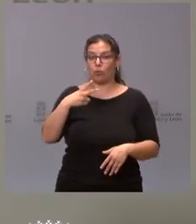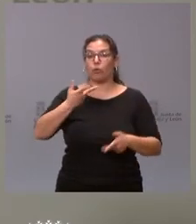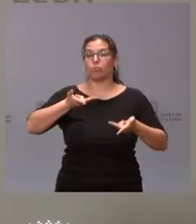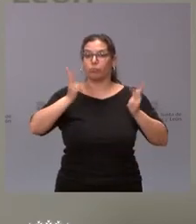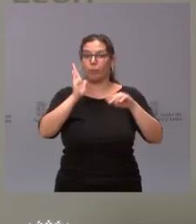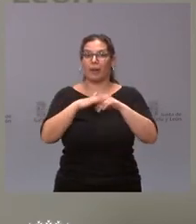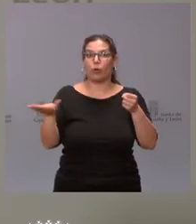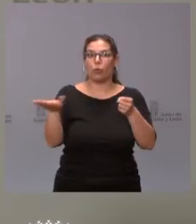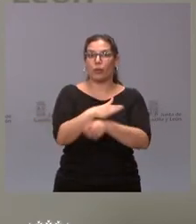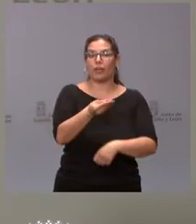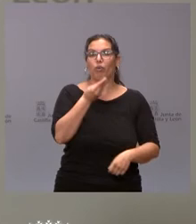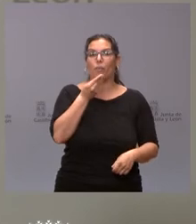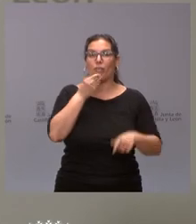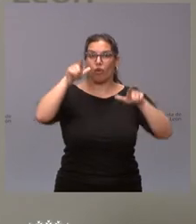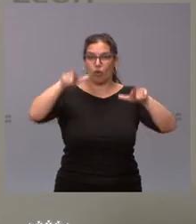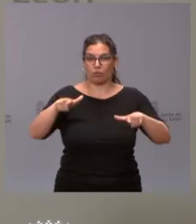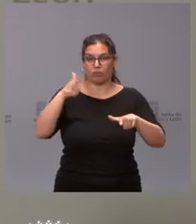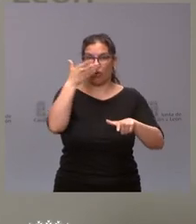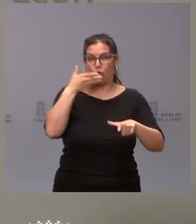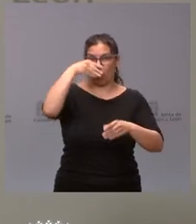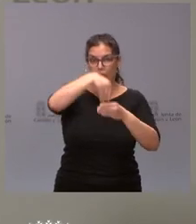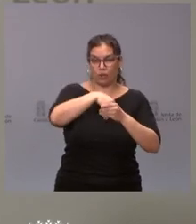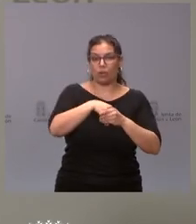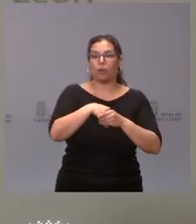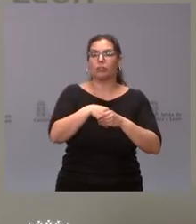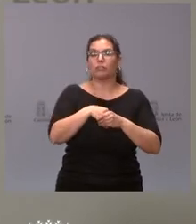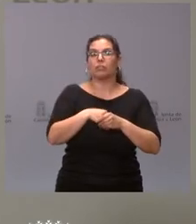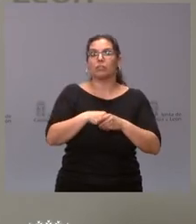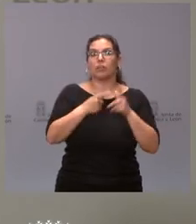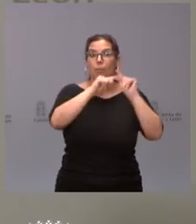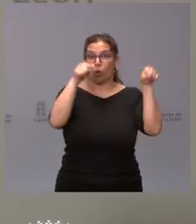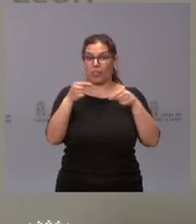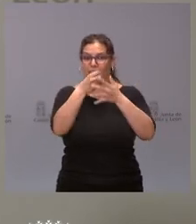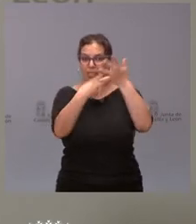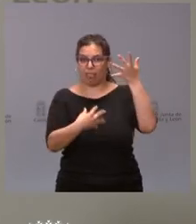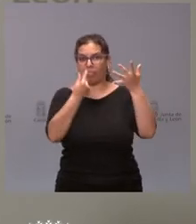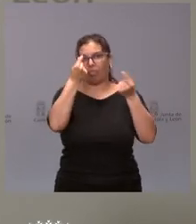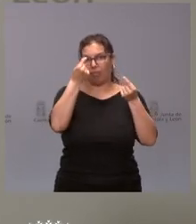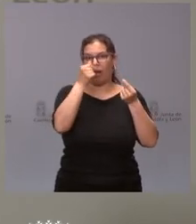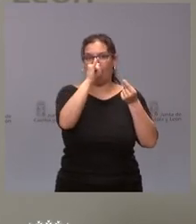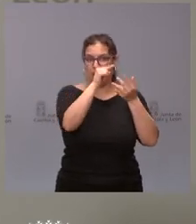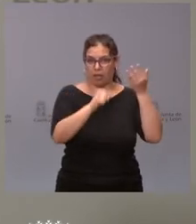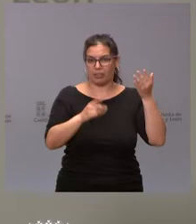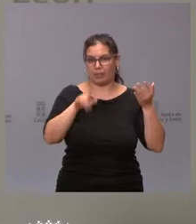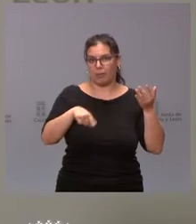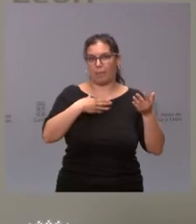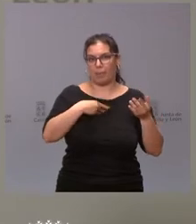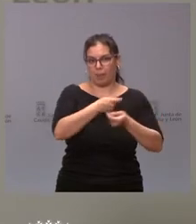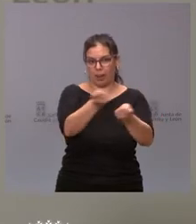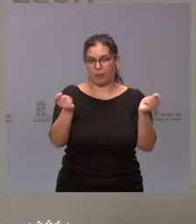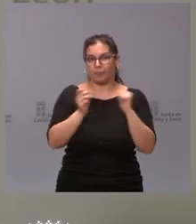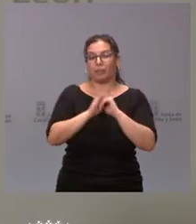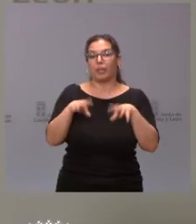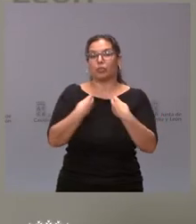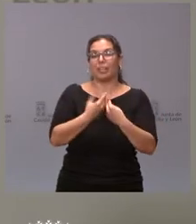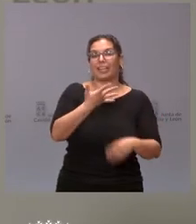comedores escolares. Tienen ustedes la distribución por cada una de las provincias. Estamos hablando de un total